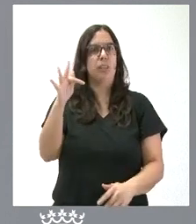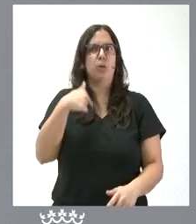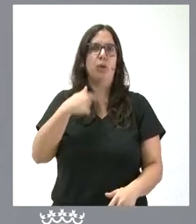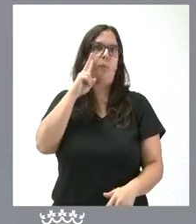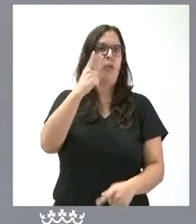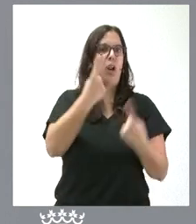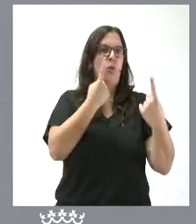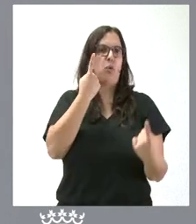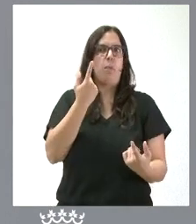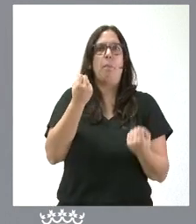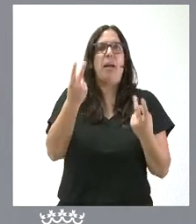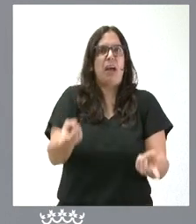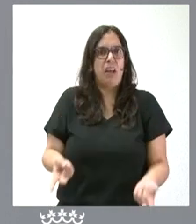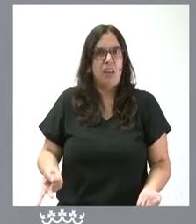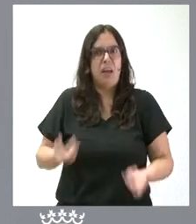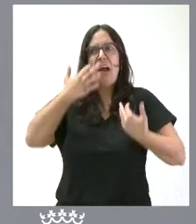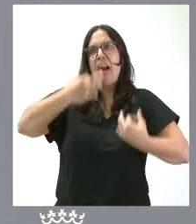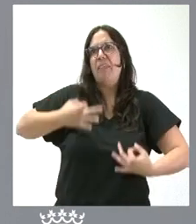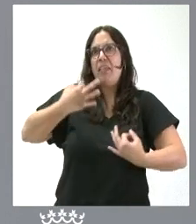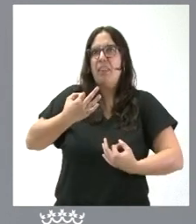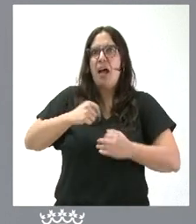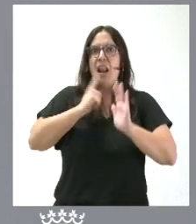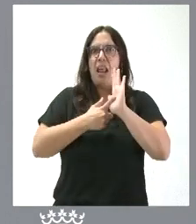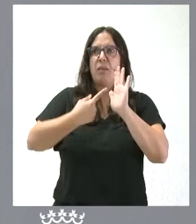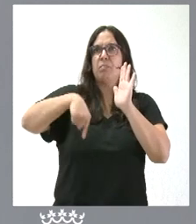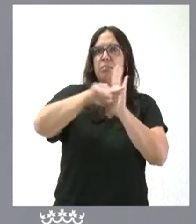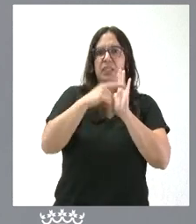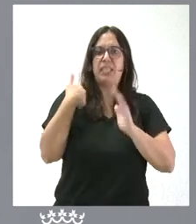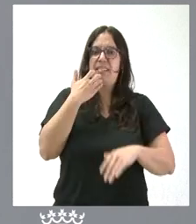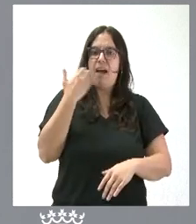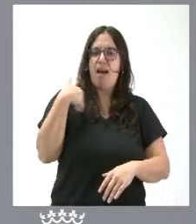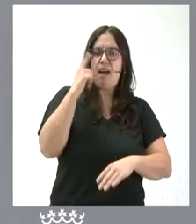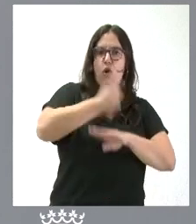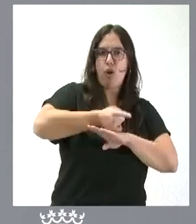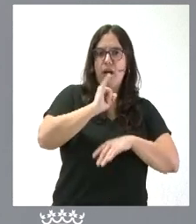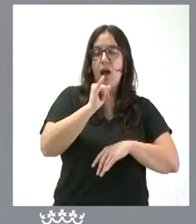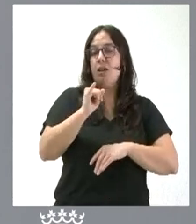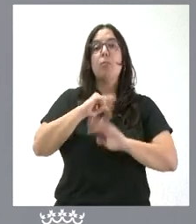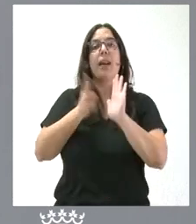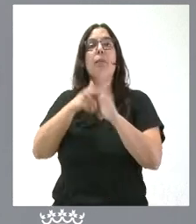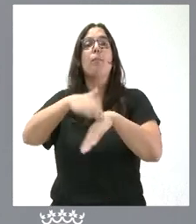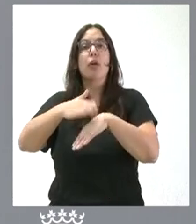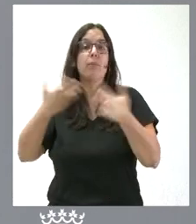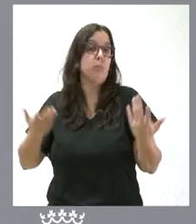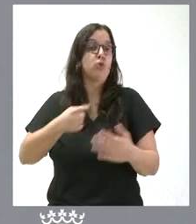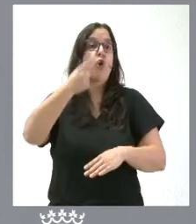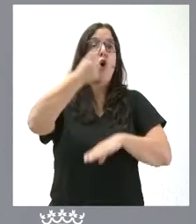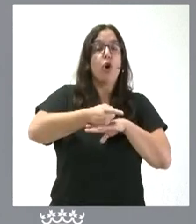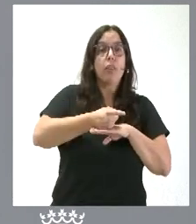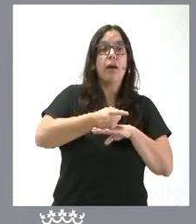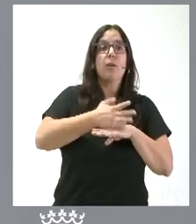decía que para qué tenemos que garantizar lo que está garantizado por orden, por ley. Pues por una sencilla razón, porque una orden se puede